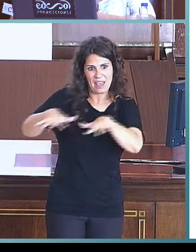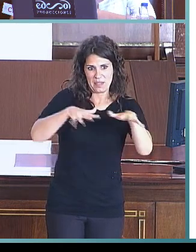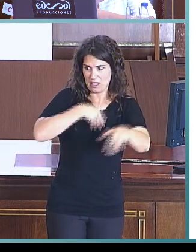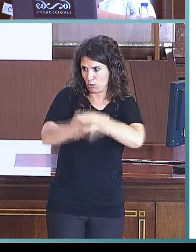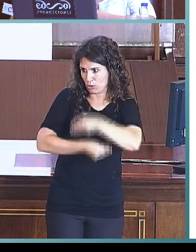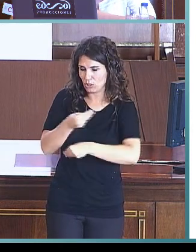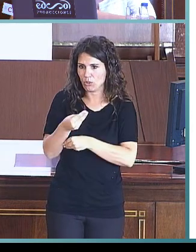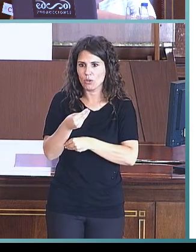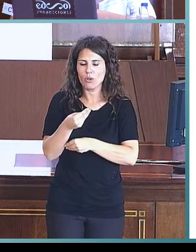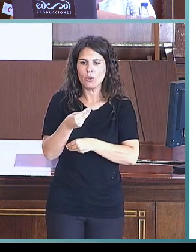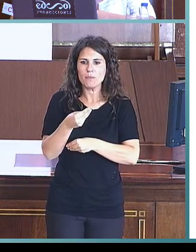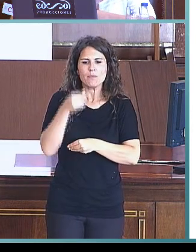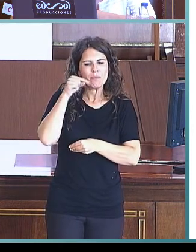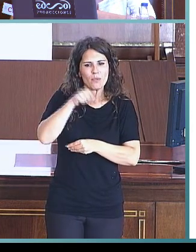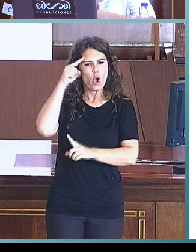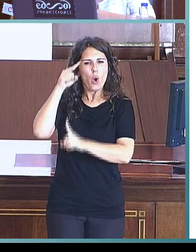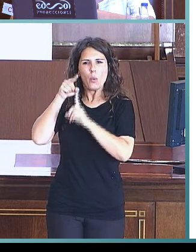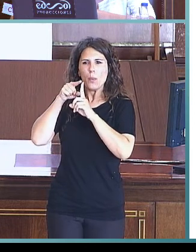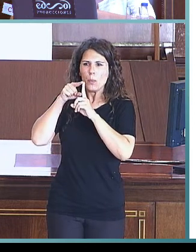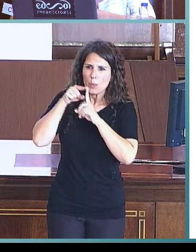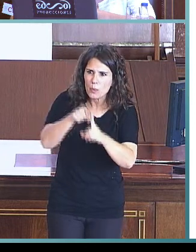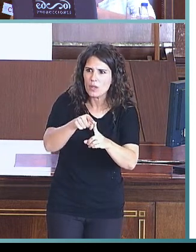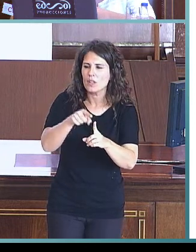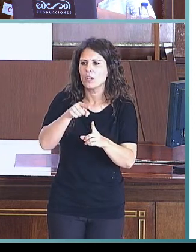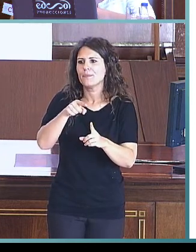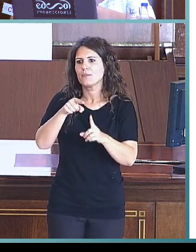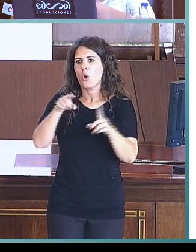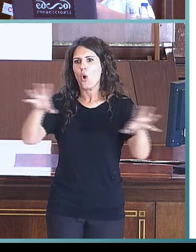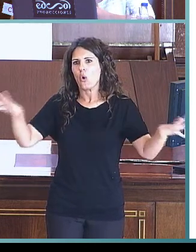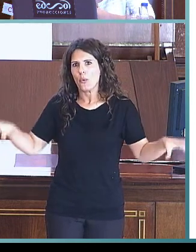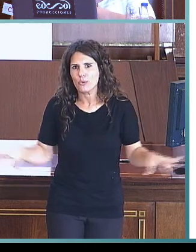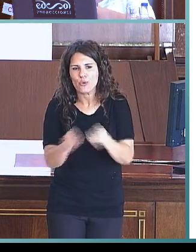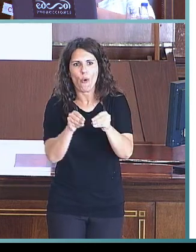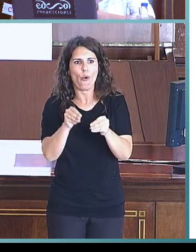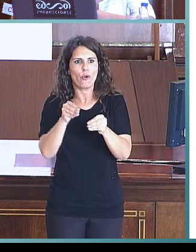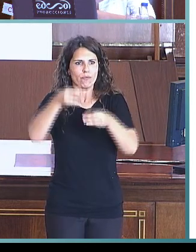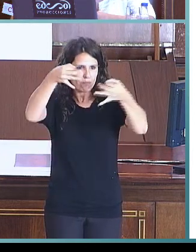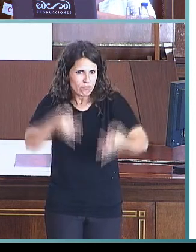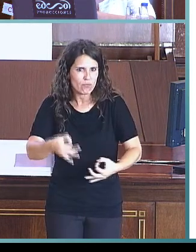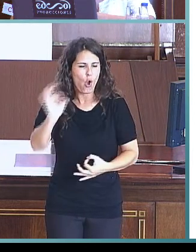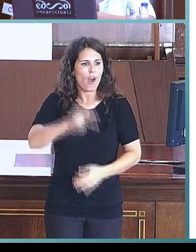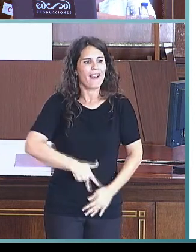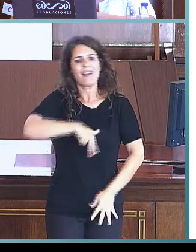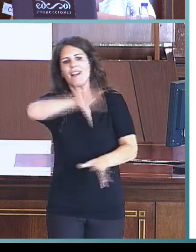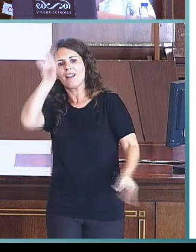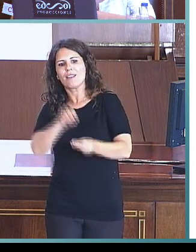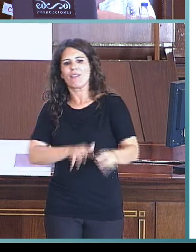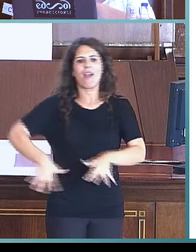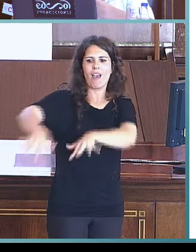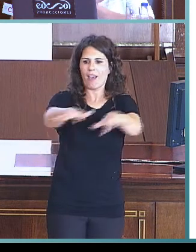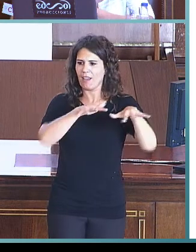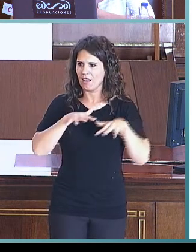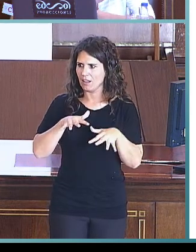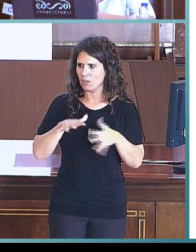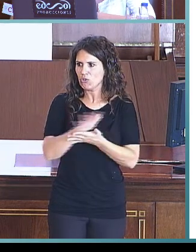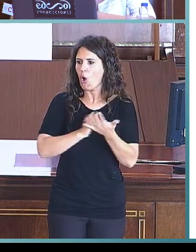no tienen como objetivo sacar conclusiones o generalizar los resultados que nosotros aquí hemos encontrado